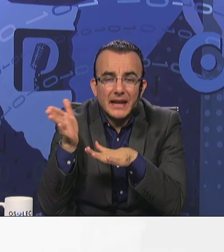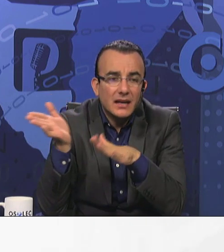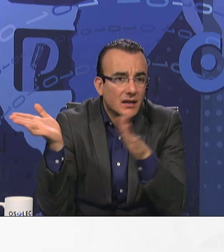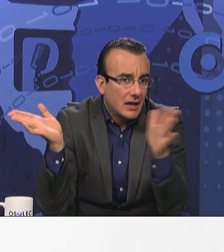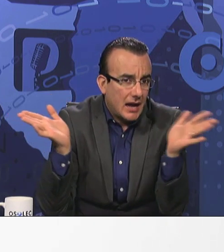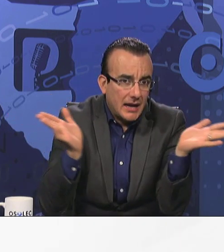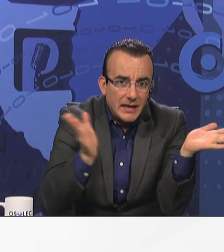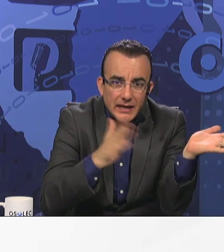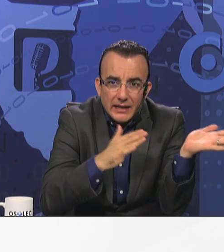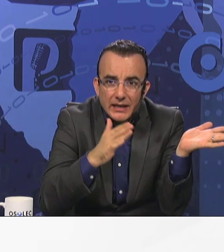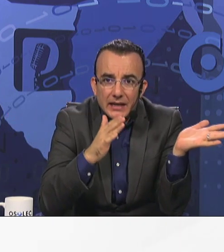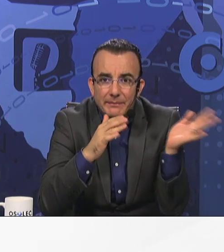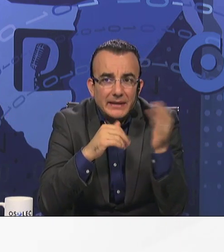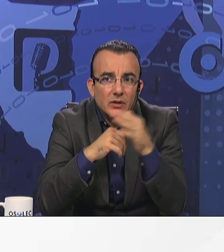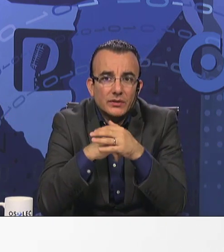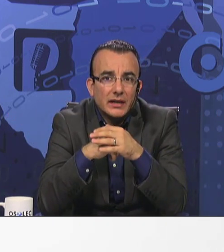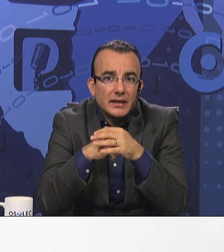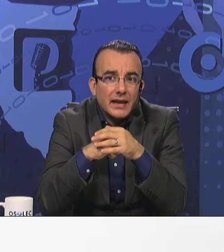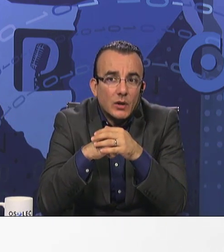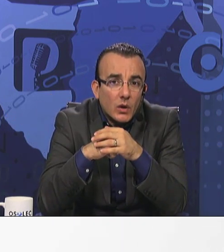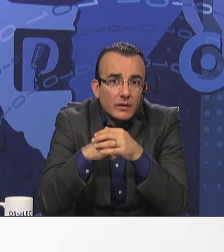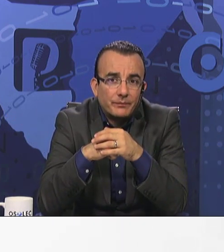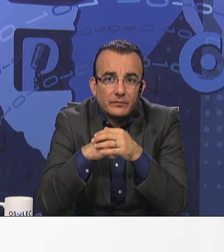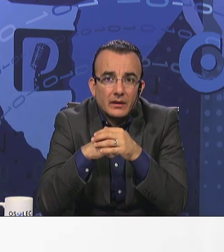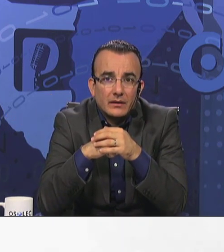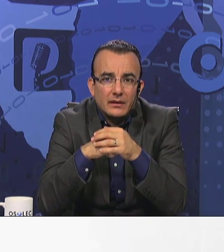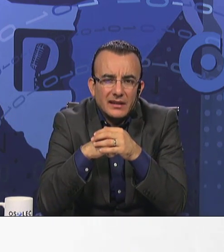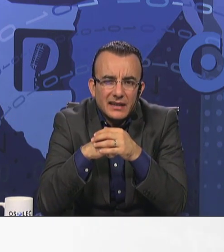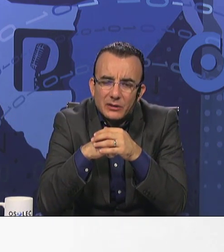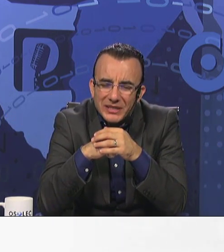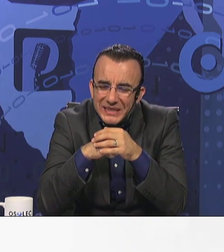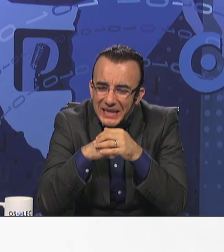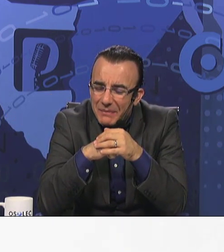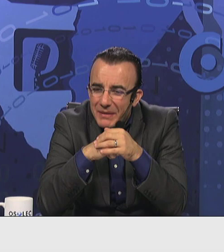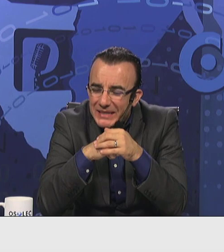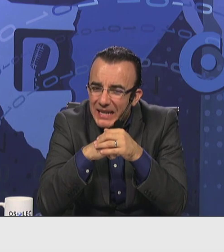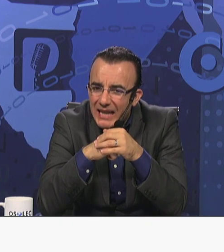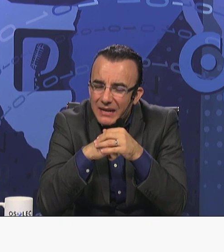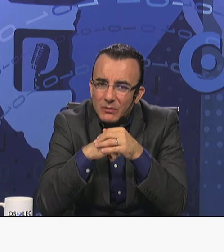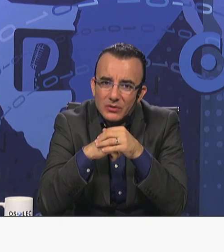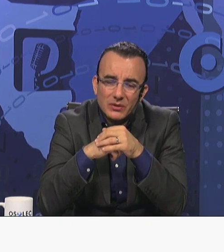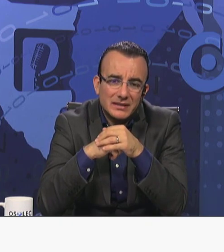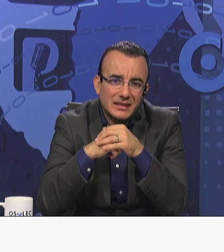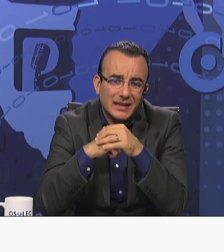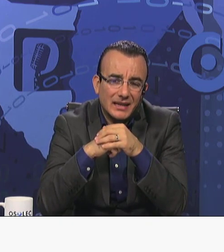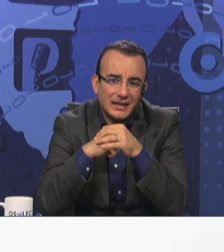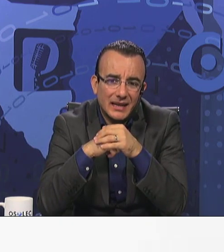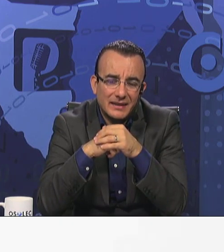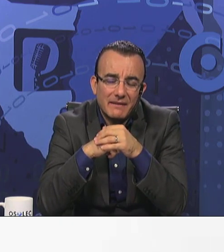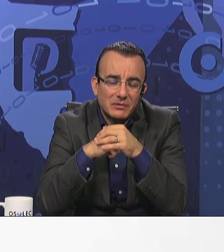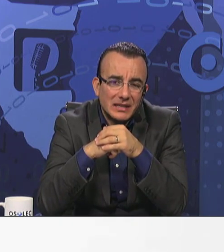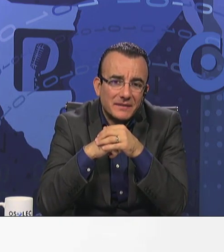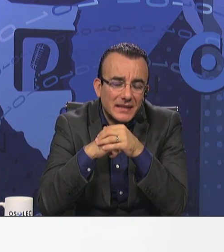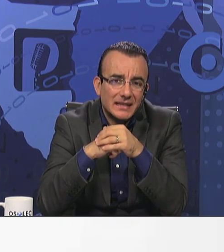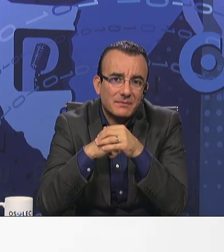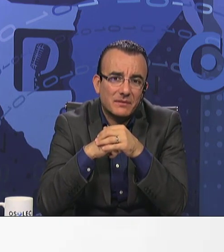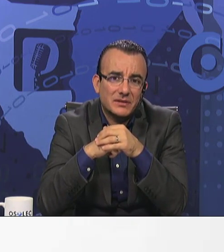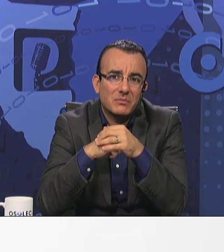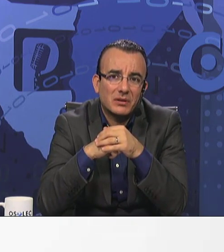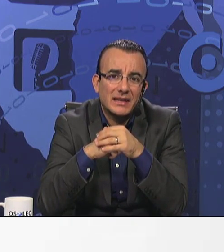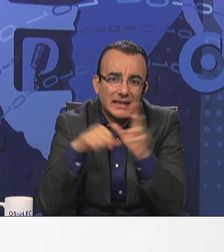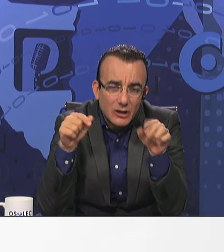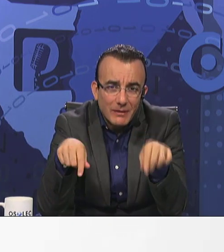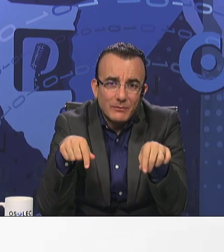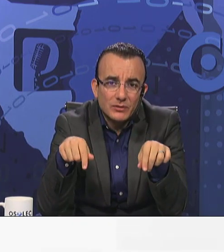una campaña, hay medios que no. Entonces sí, a mí me extraña mucho que debemos de defender esa